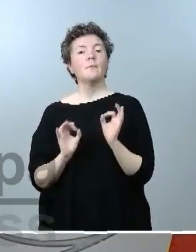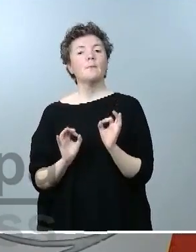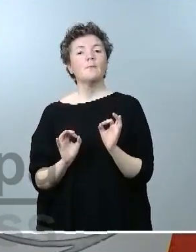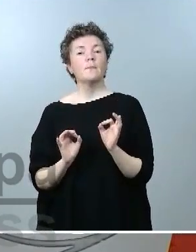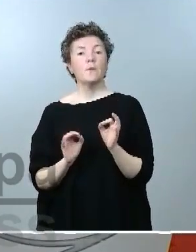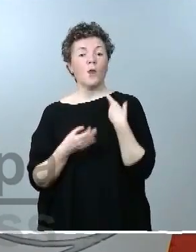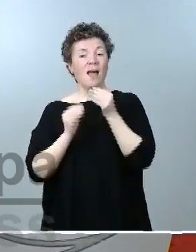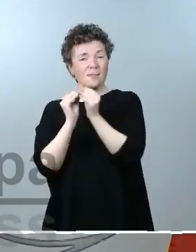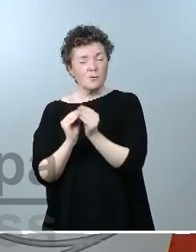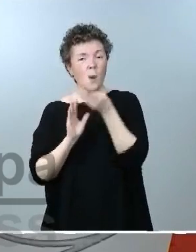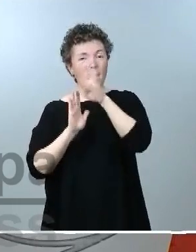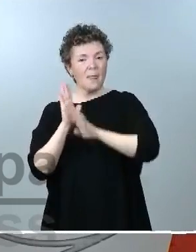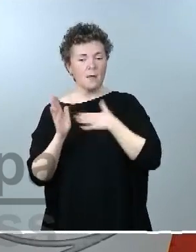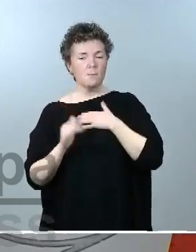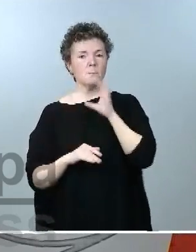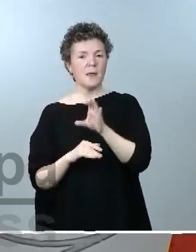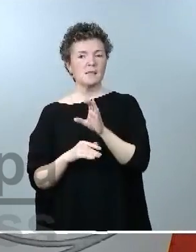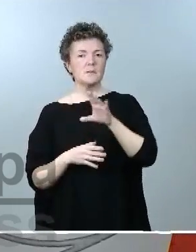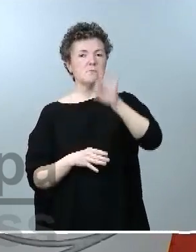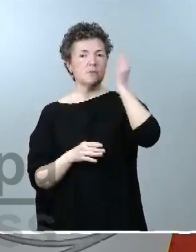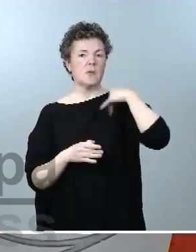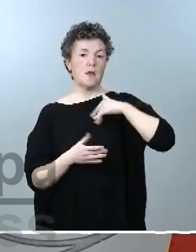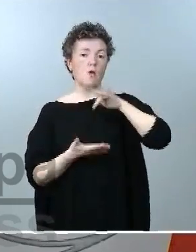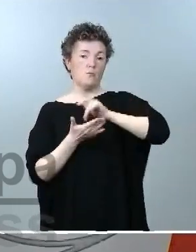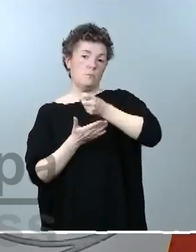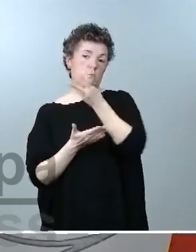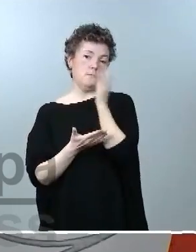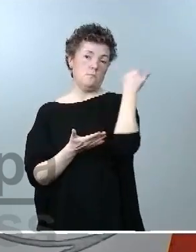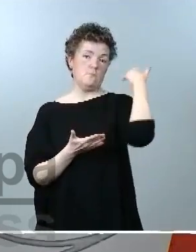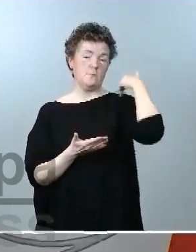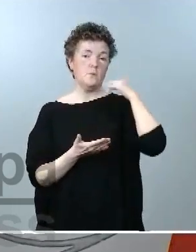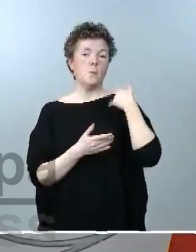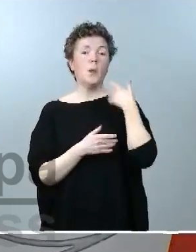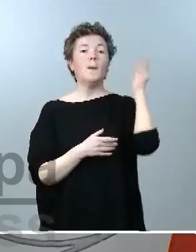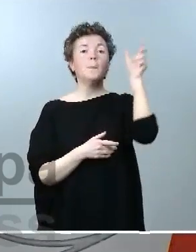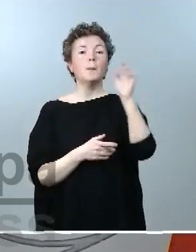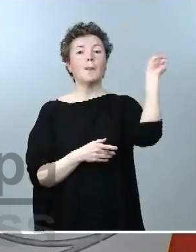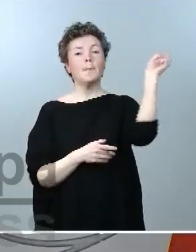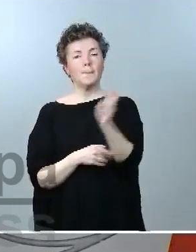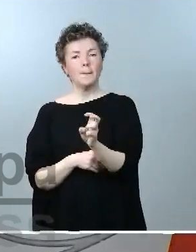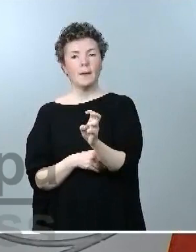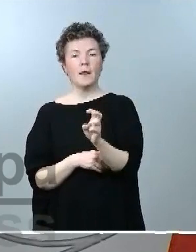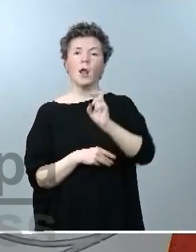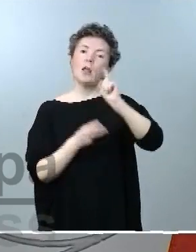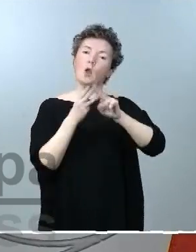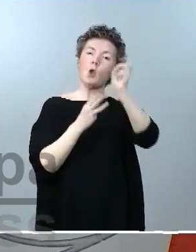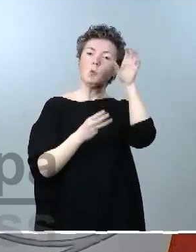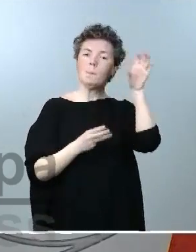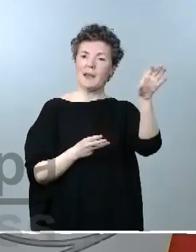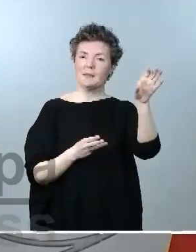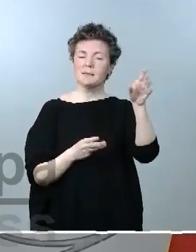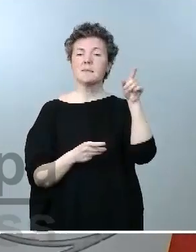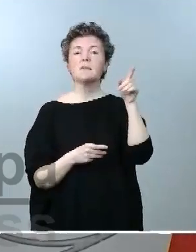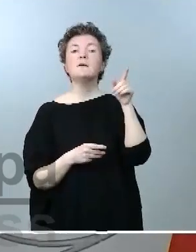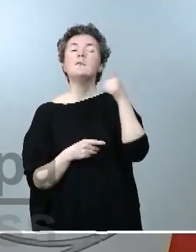medida que nuestro país ya ha adoptado en otros casos, en donde había viajeros procedentes de terceros países, en donde se haya detectado